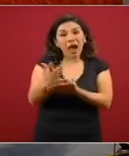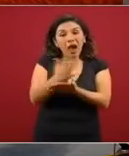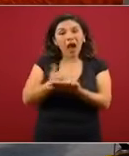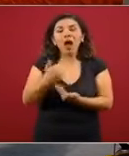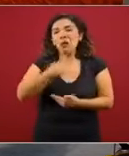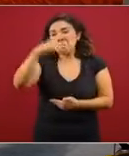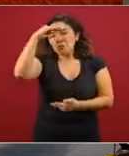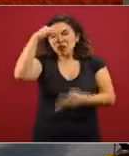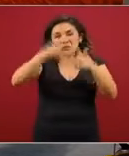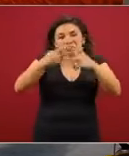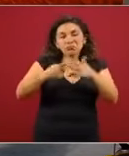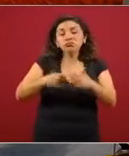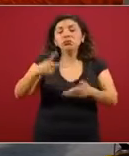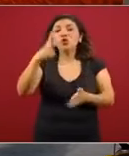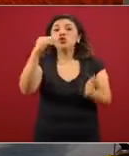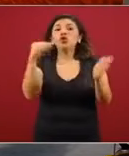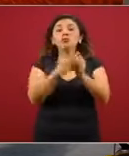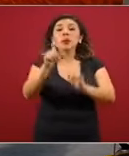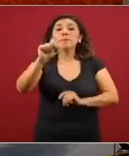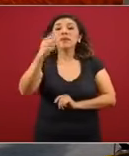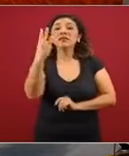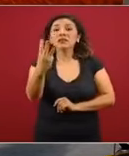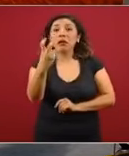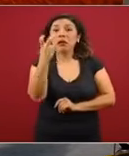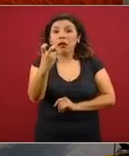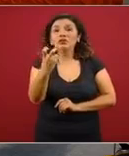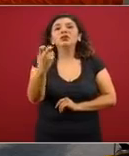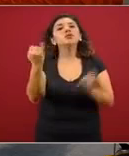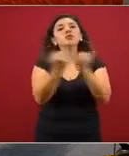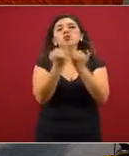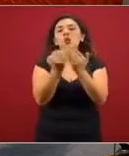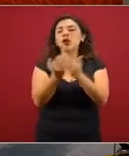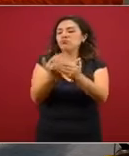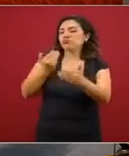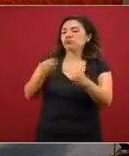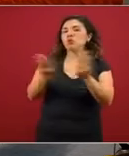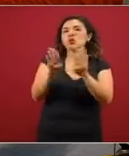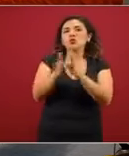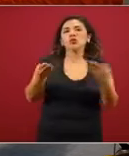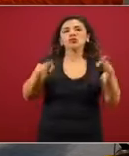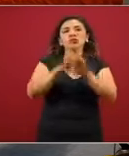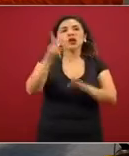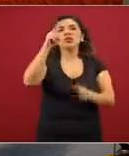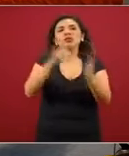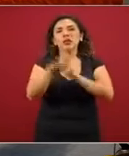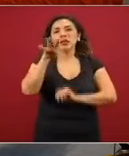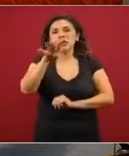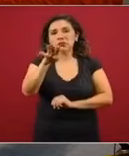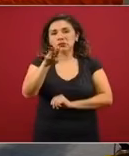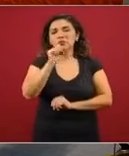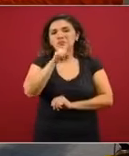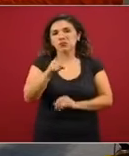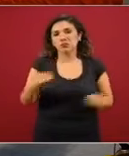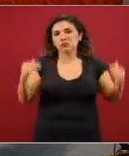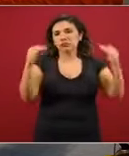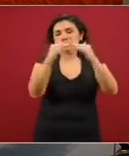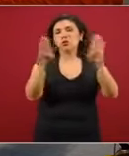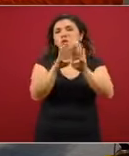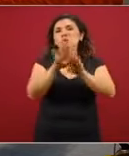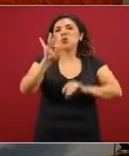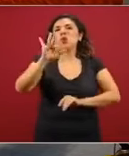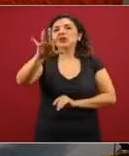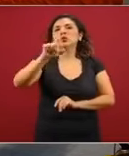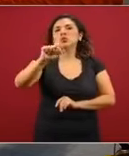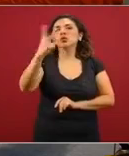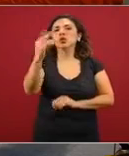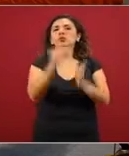ser en el 2023 tener los mismos niveles que teníamos al cierre del 2019, que fueron 45.2